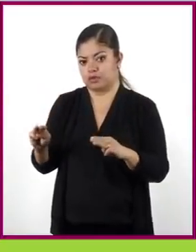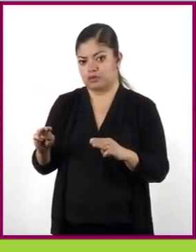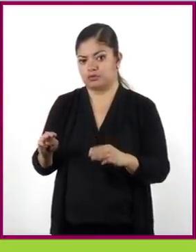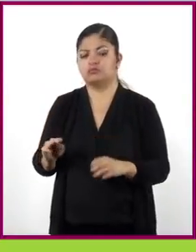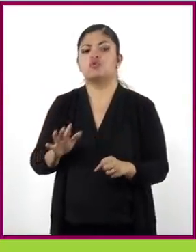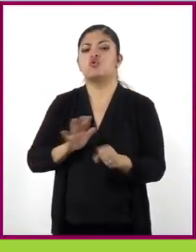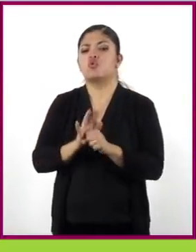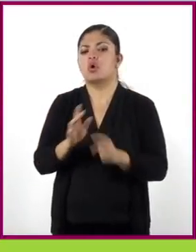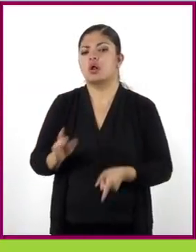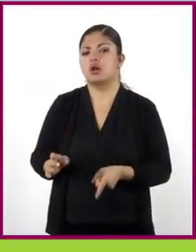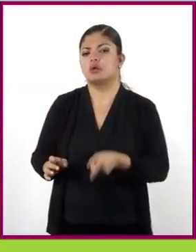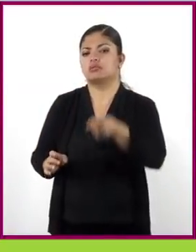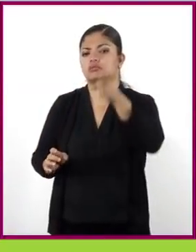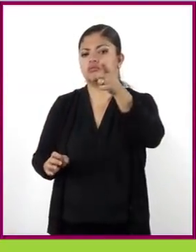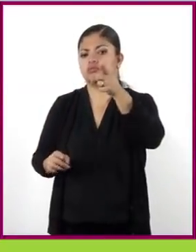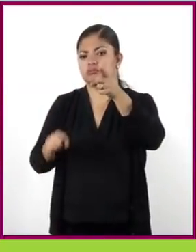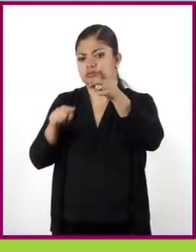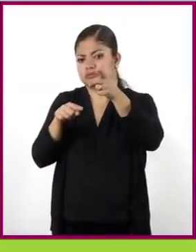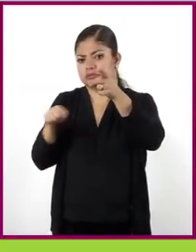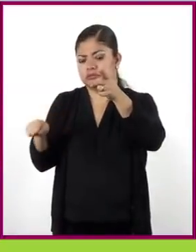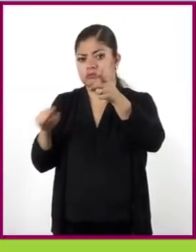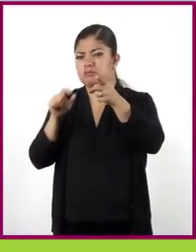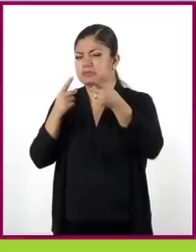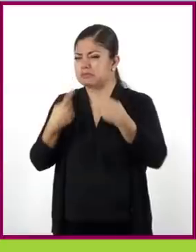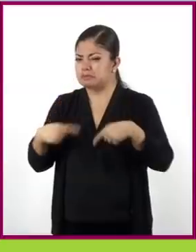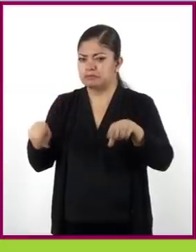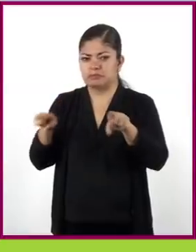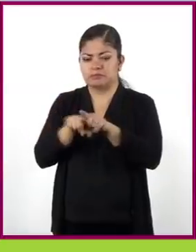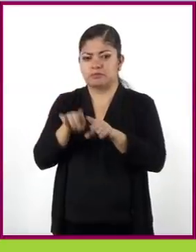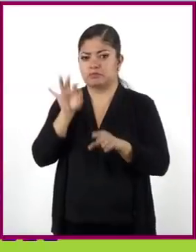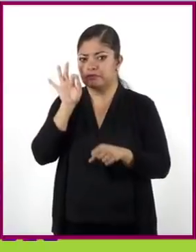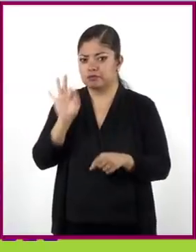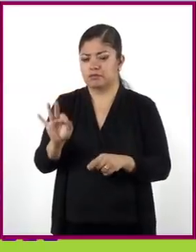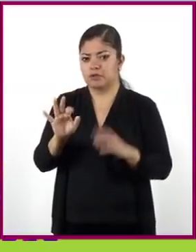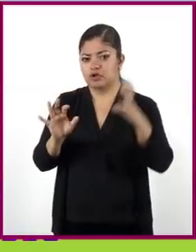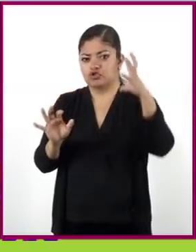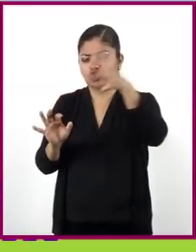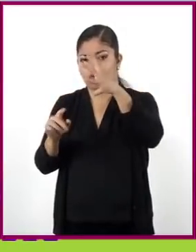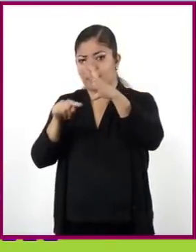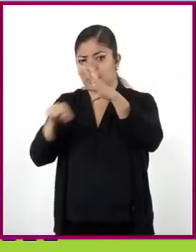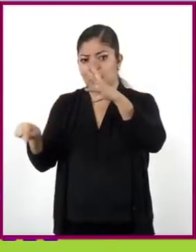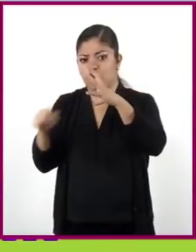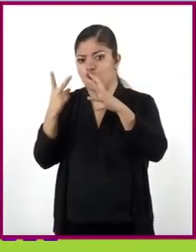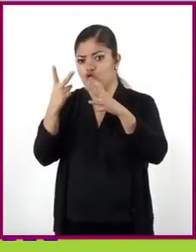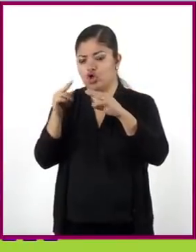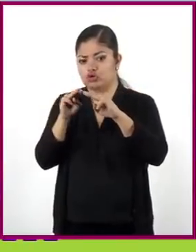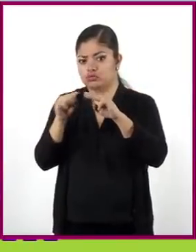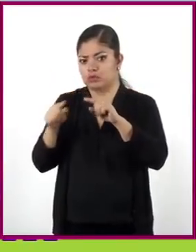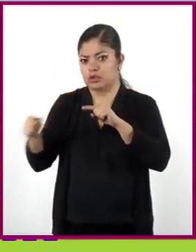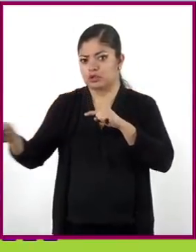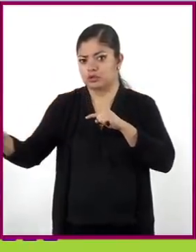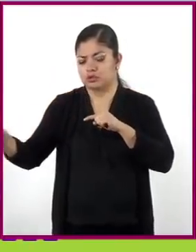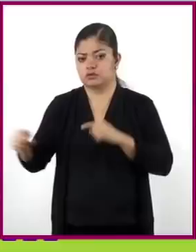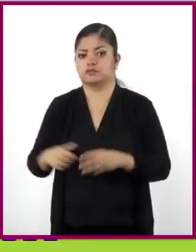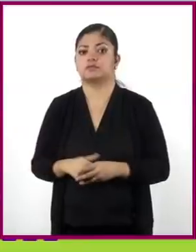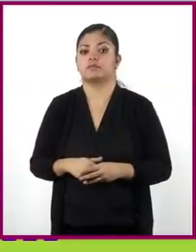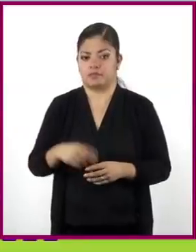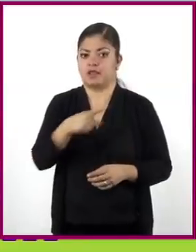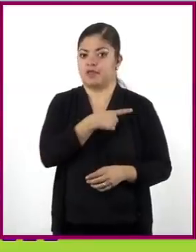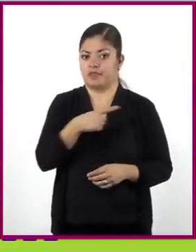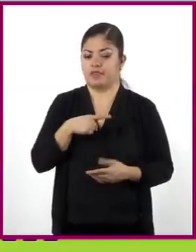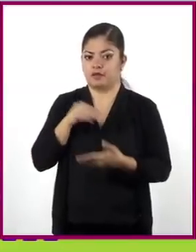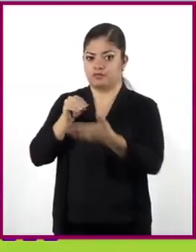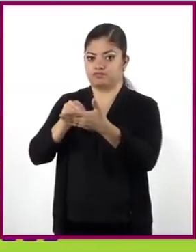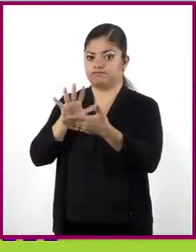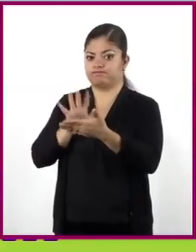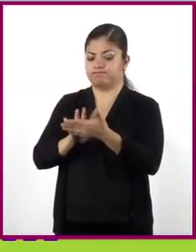será la altura de Juan que, a la misma hora del día, proyecta una sombra de 2 metros de longitud? Si denotamos la